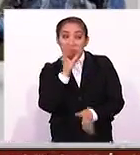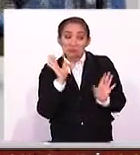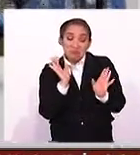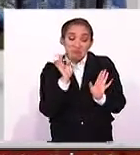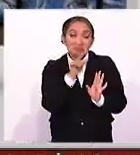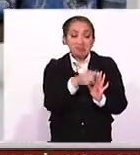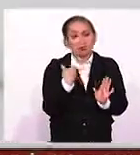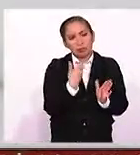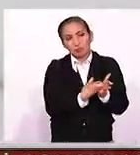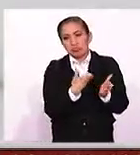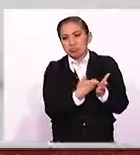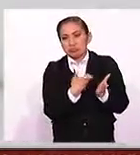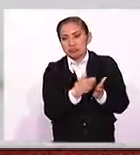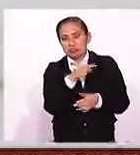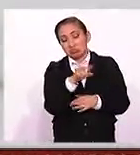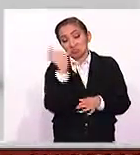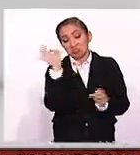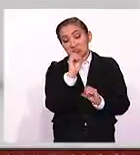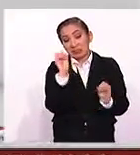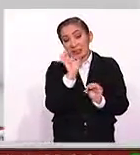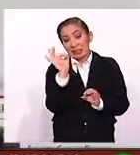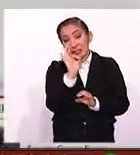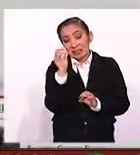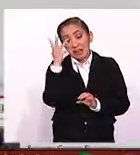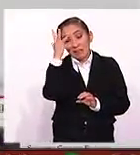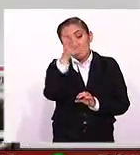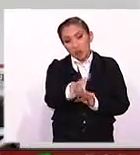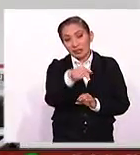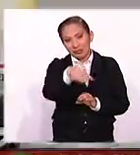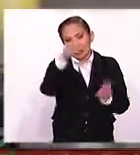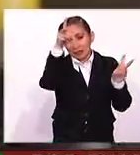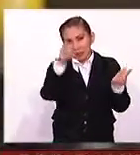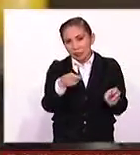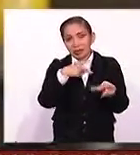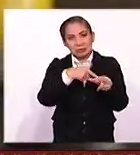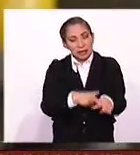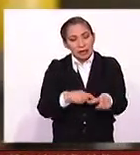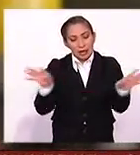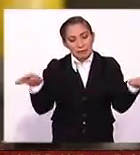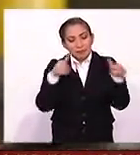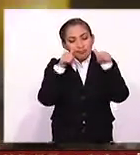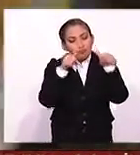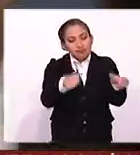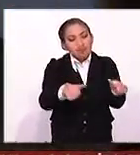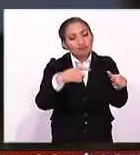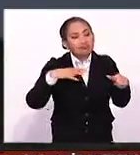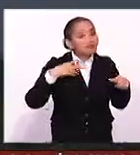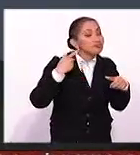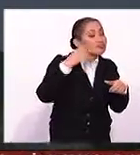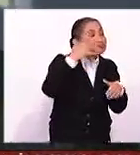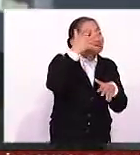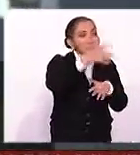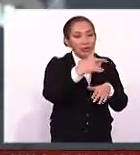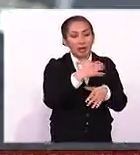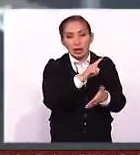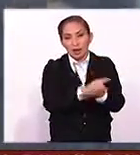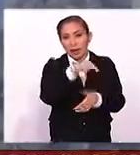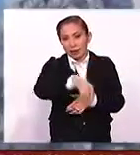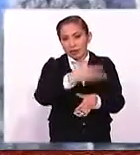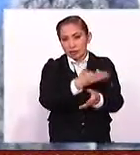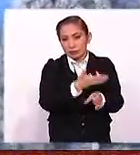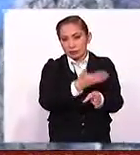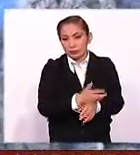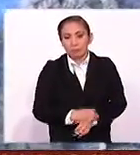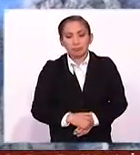la expectativa, es previsible, Patti, que este tema siga acaparando atención mediática y probablemente legal aquí en los Estados